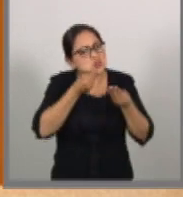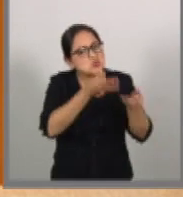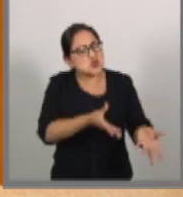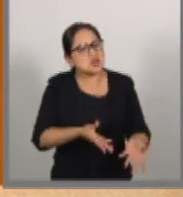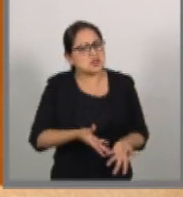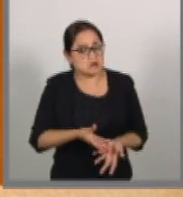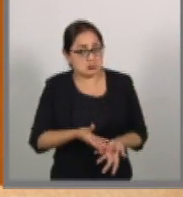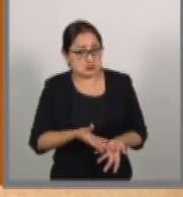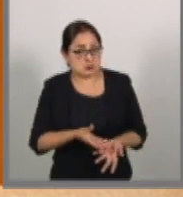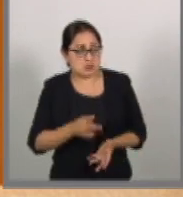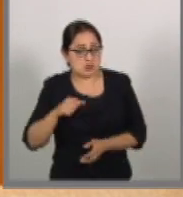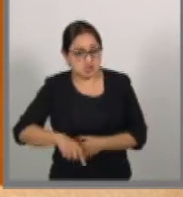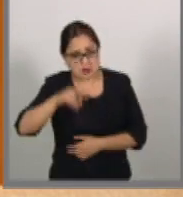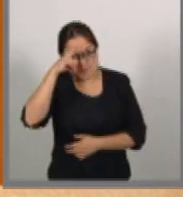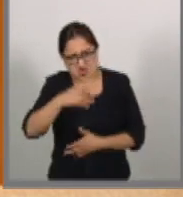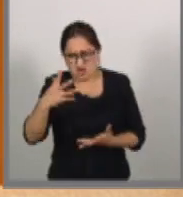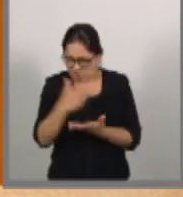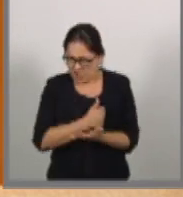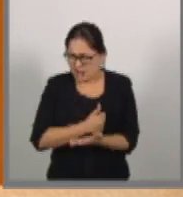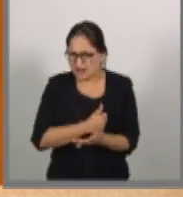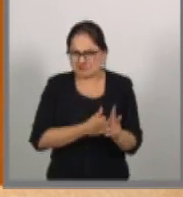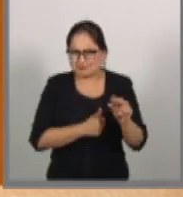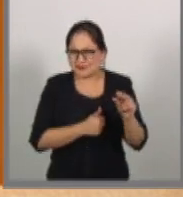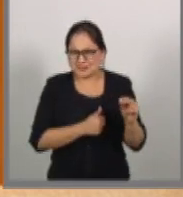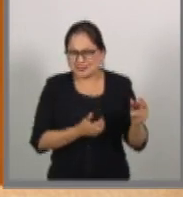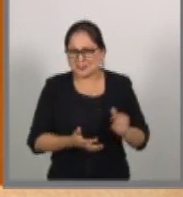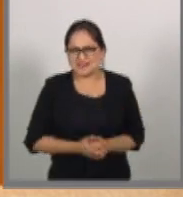¿Gana México en términos comerciales? No.